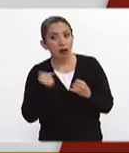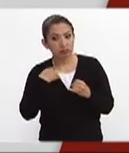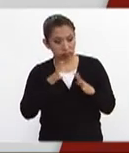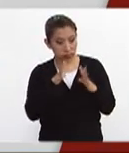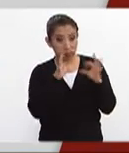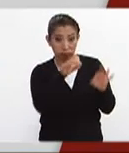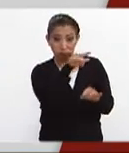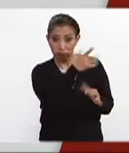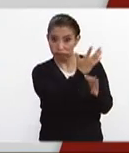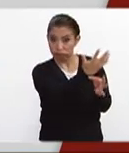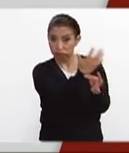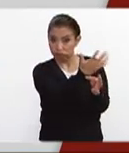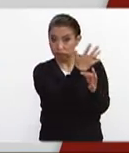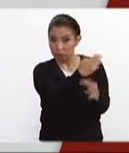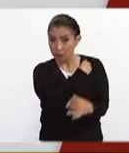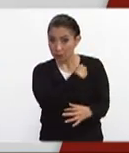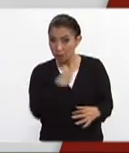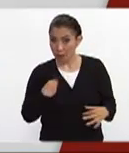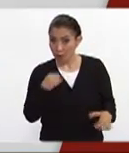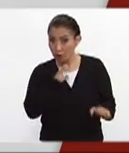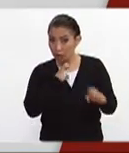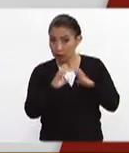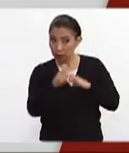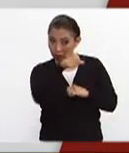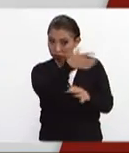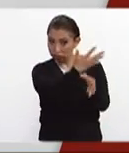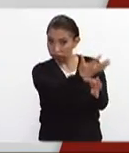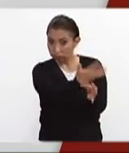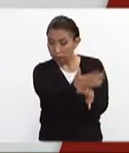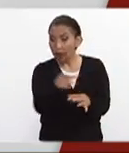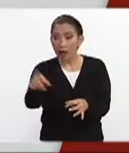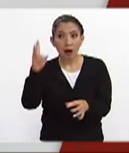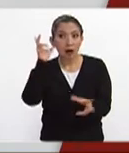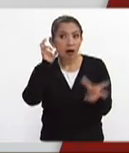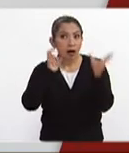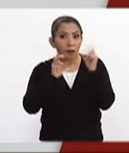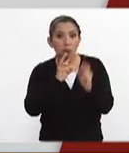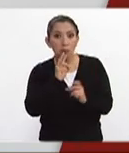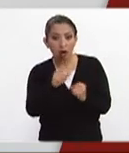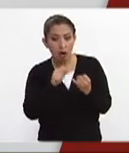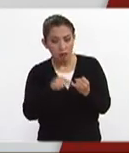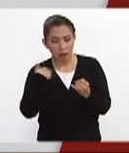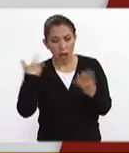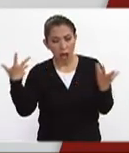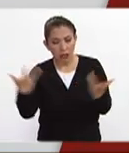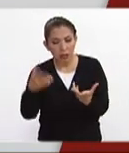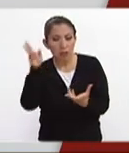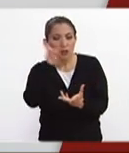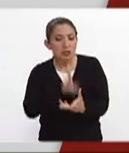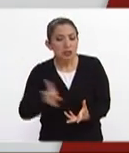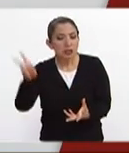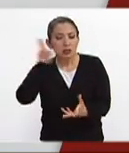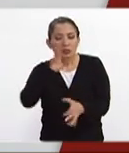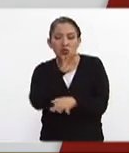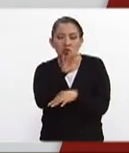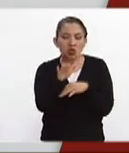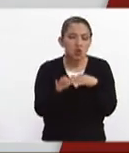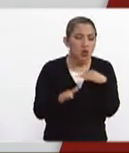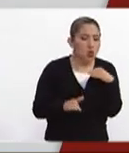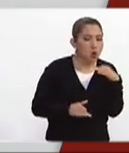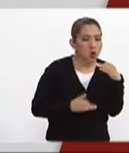lo está confirmando un integrante del ejército mexicano se escuchan voces y se están realizando todavía todas